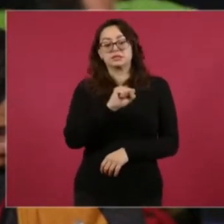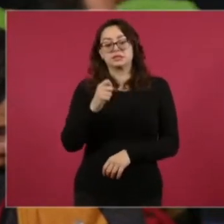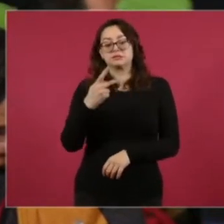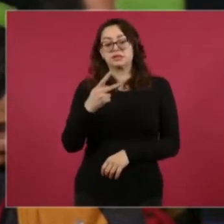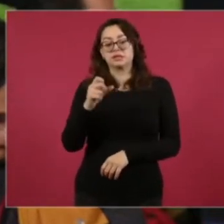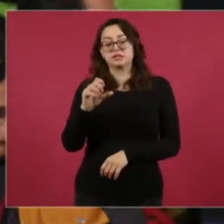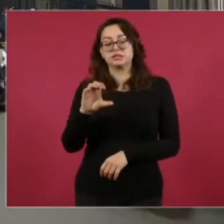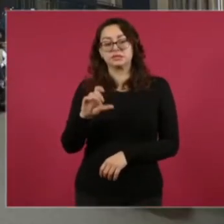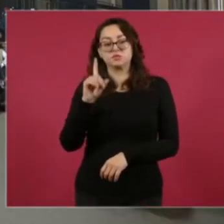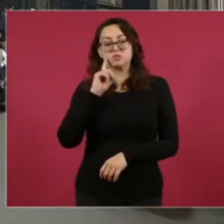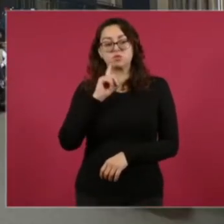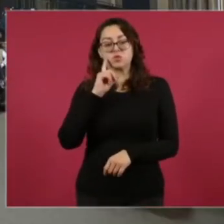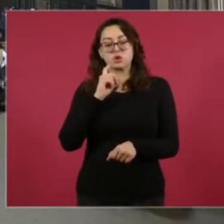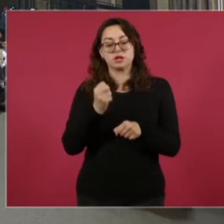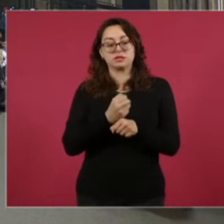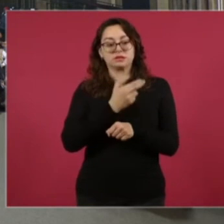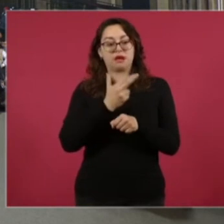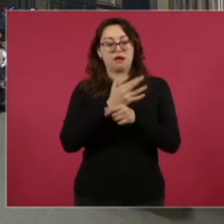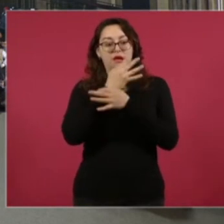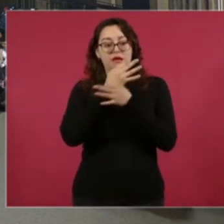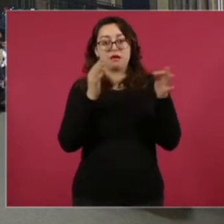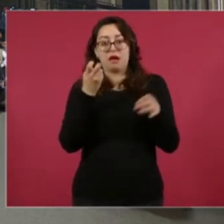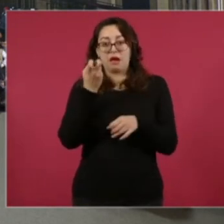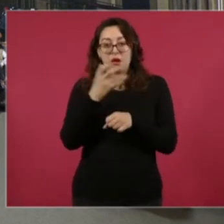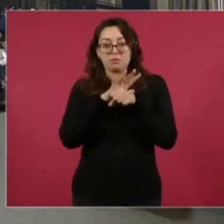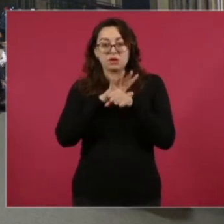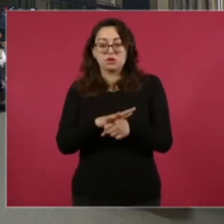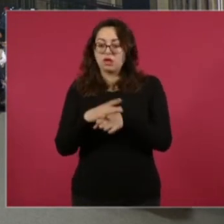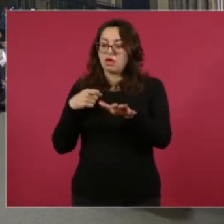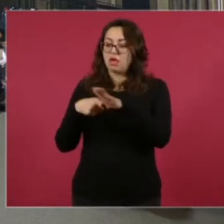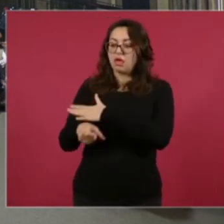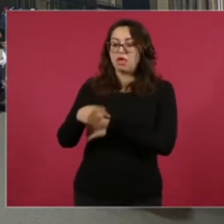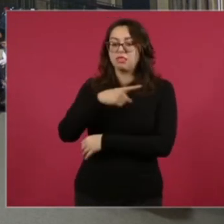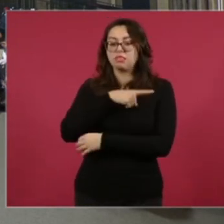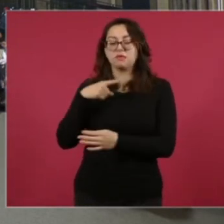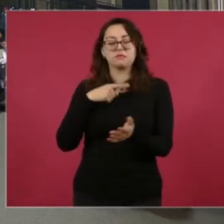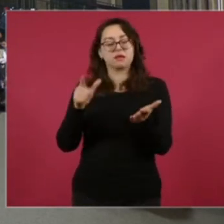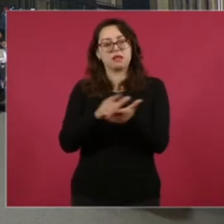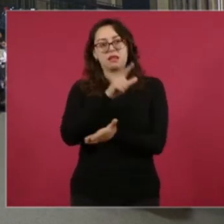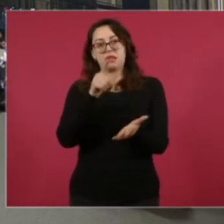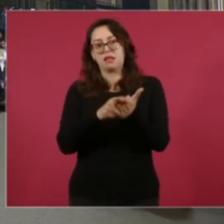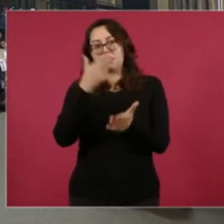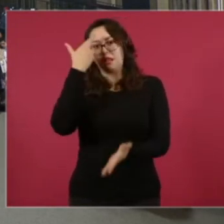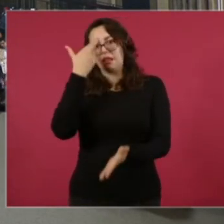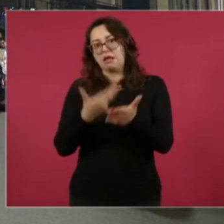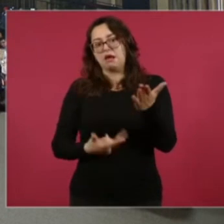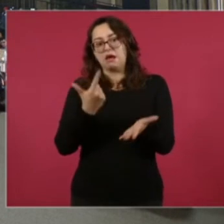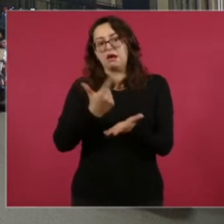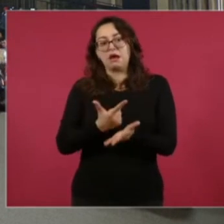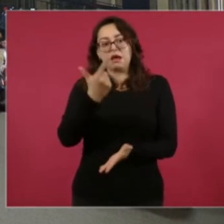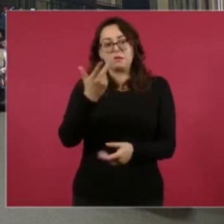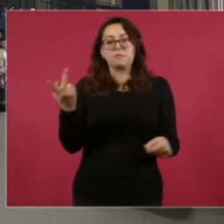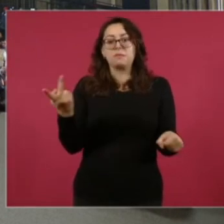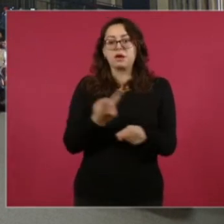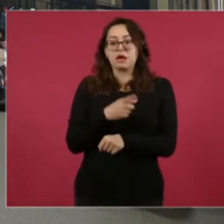pues está dando estos casos. también, si usted exhortaría a la gobernadora Amara Lezama a revisar esta denuncia,